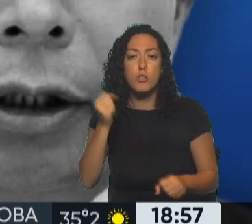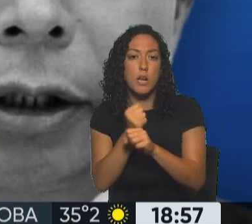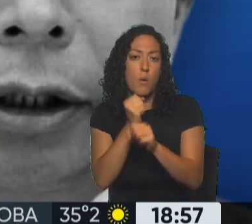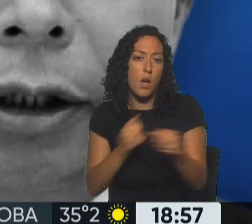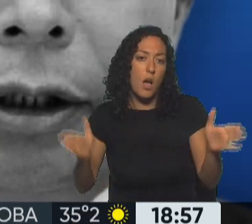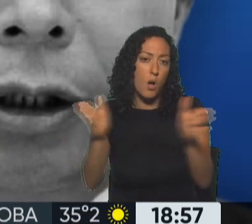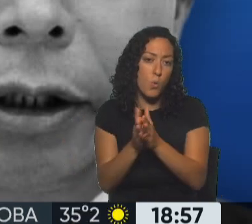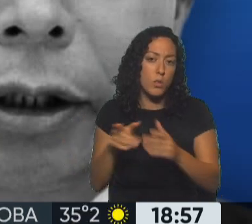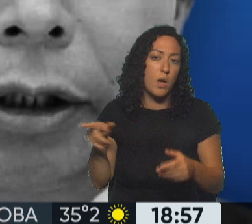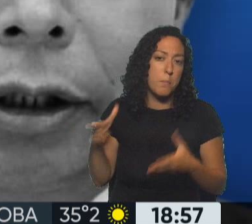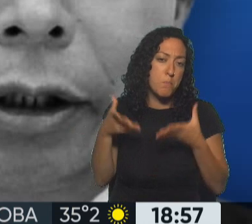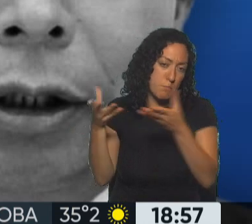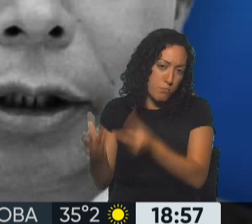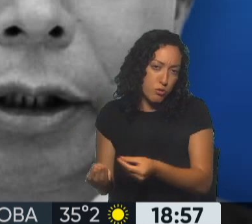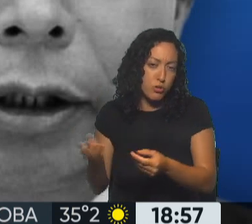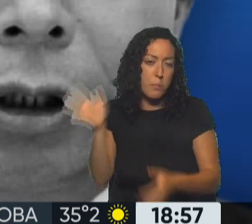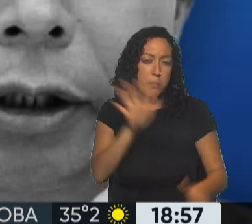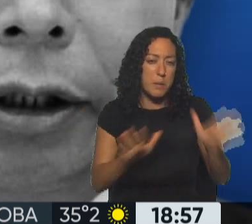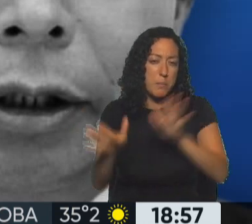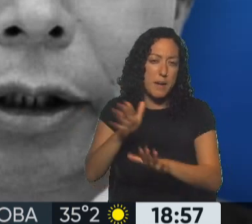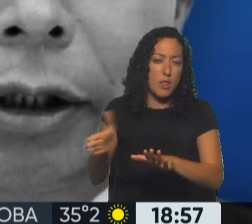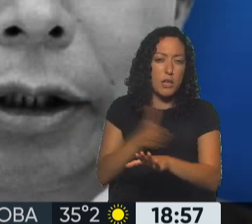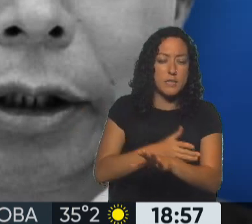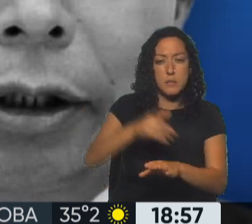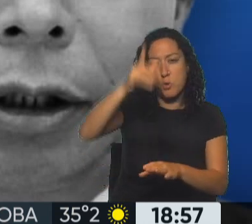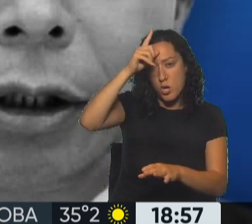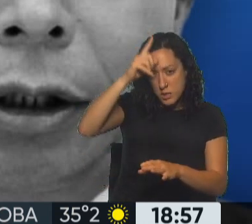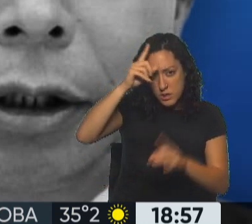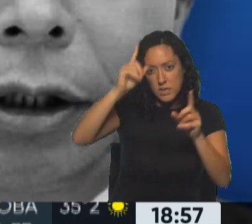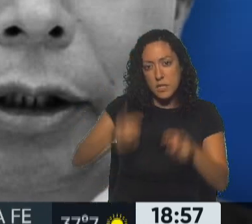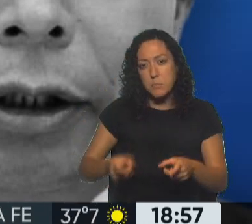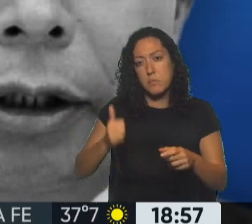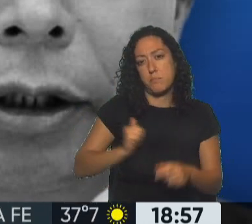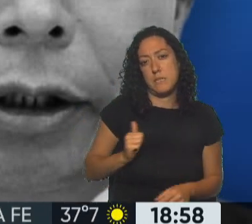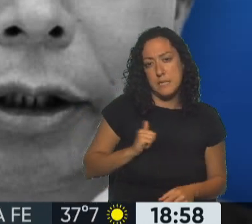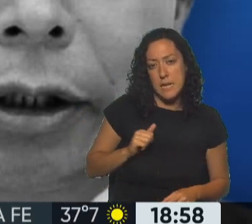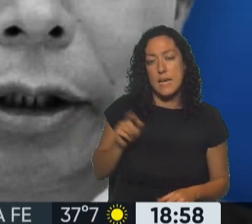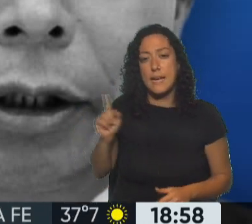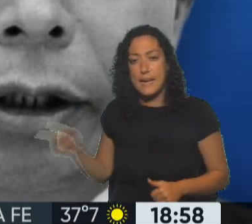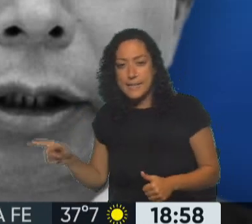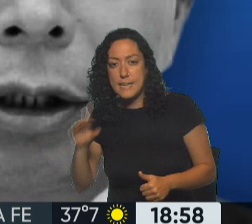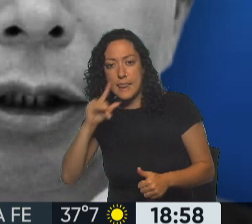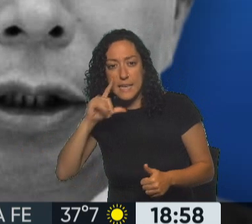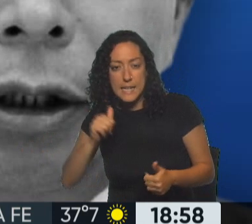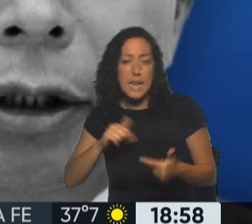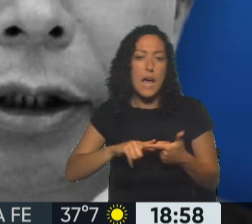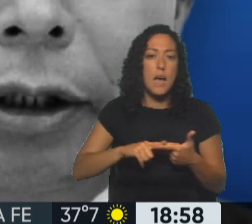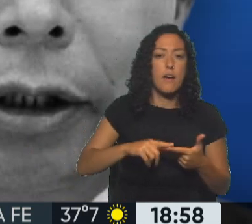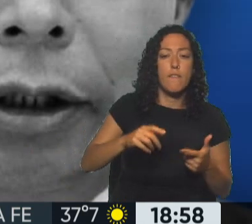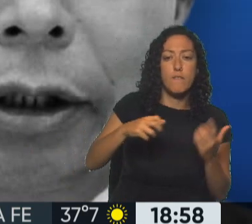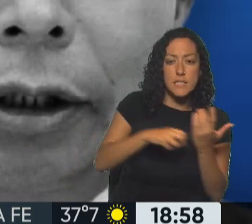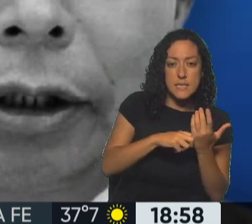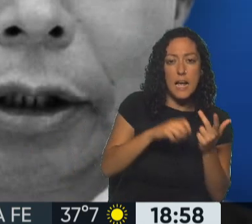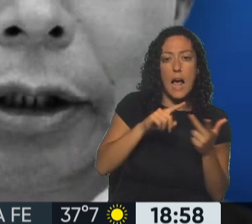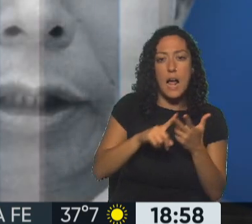apoyo y lo sé muy bien. Todo estaba preparado con la policía y las Fuerzas Armadas. Ella, la Fiscalía, la derecha peruana, sobre